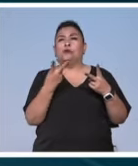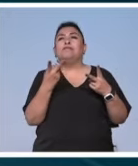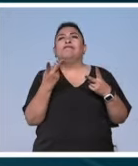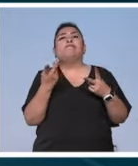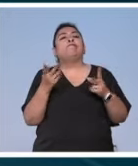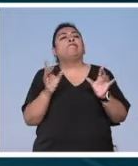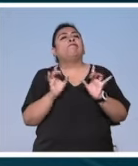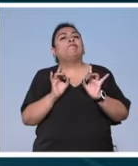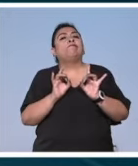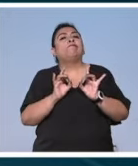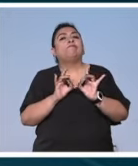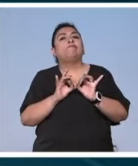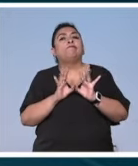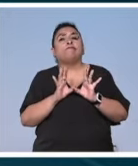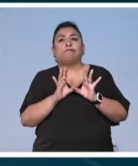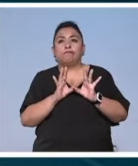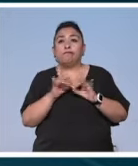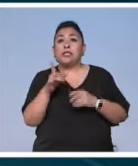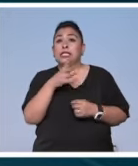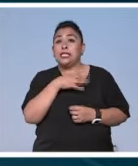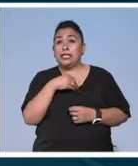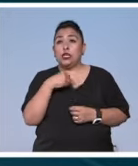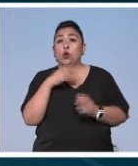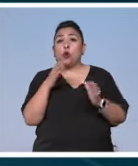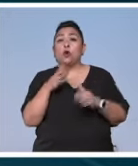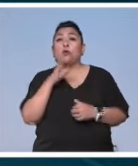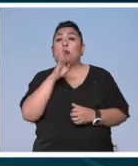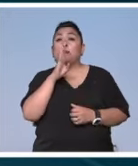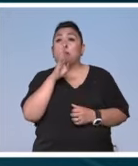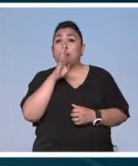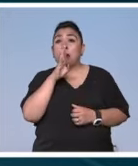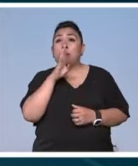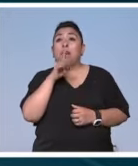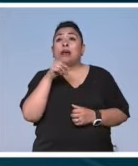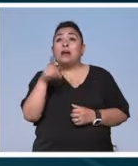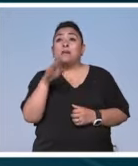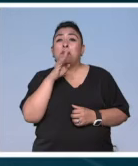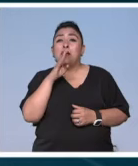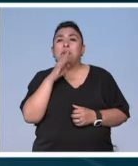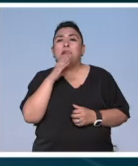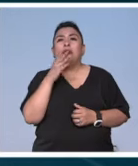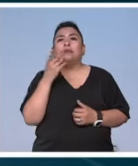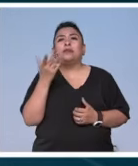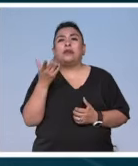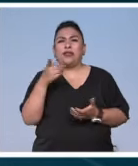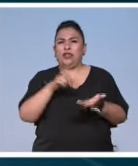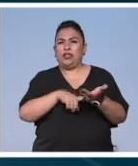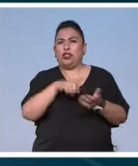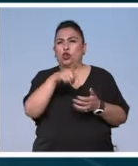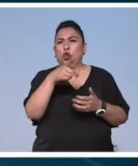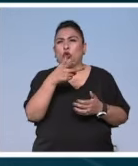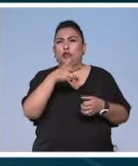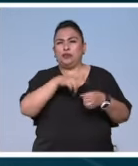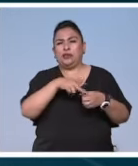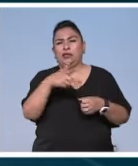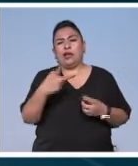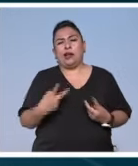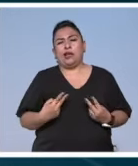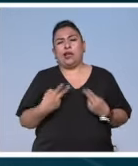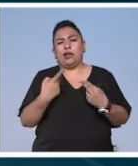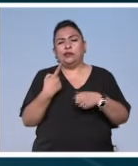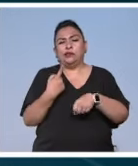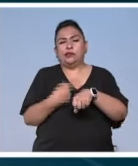momento en el que el hijo cuida de la madre mientras ella convalece en un hospital a causa del cáncer